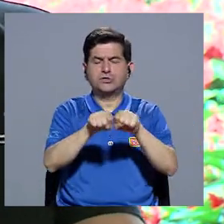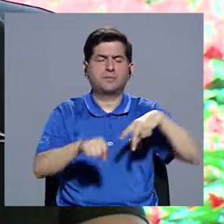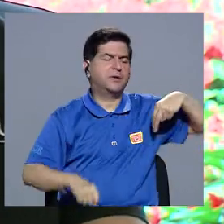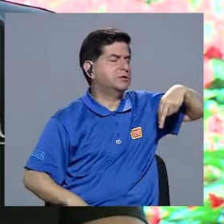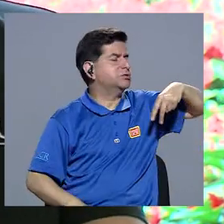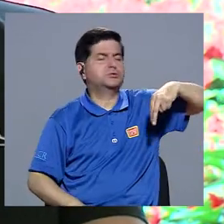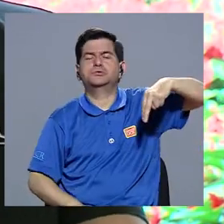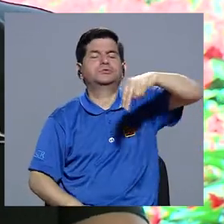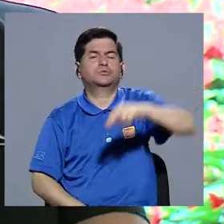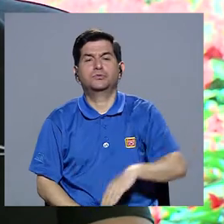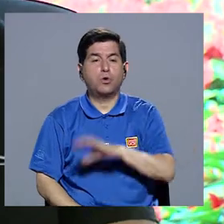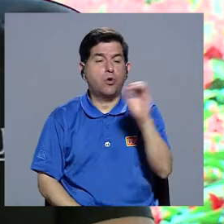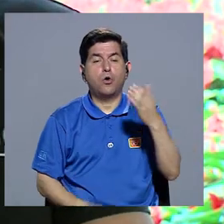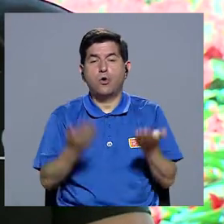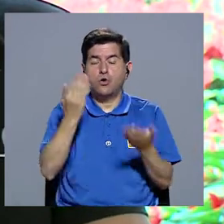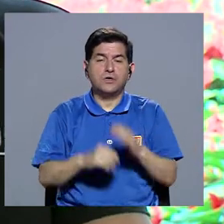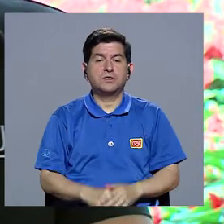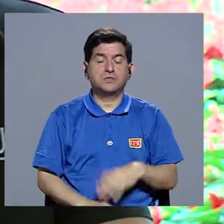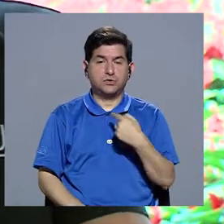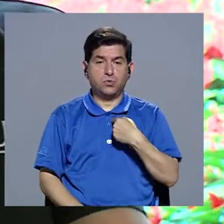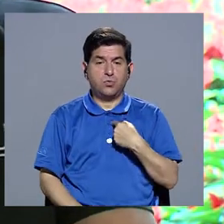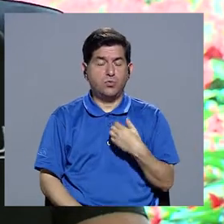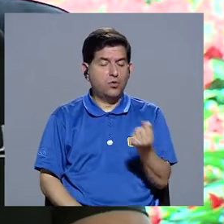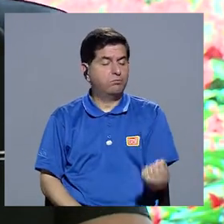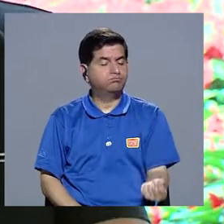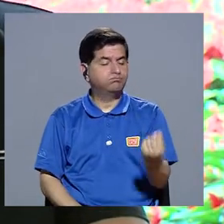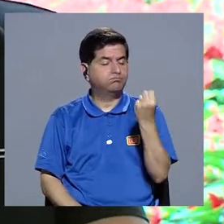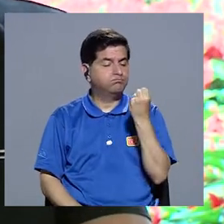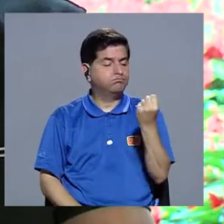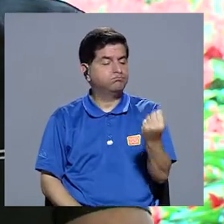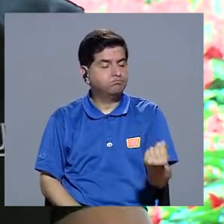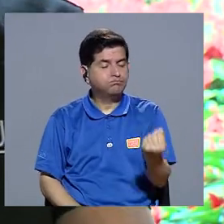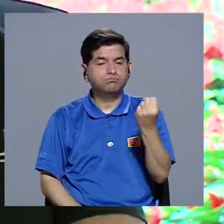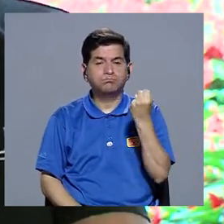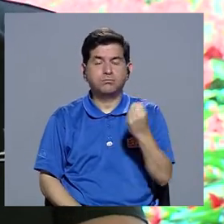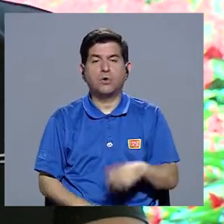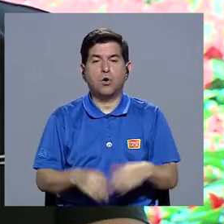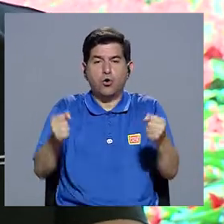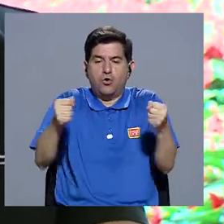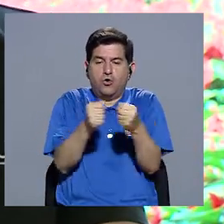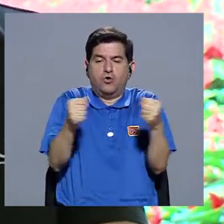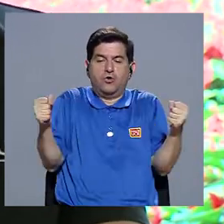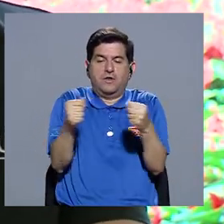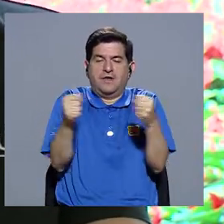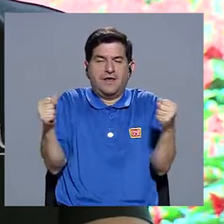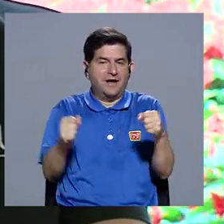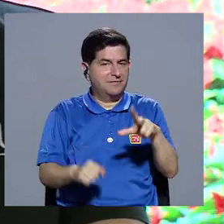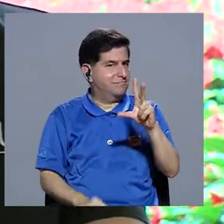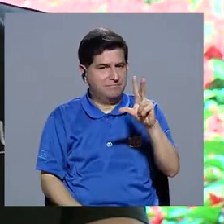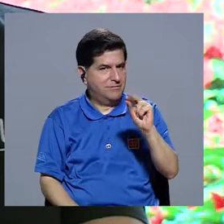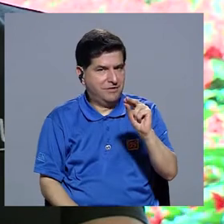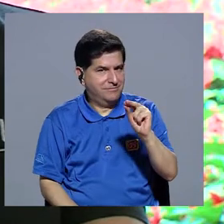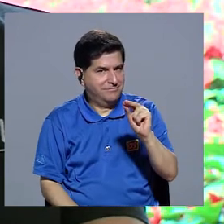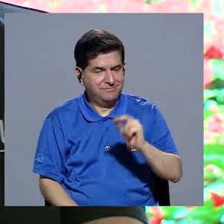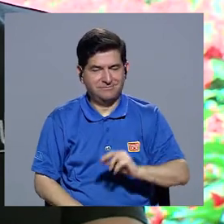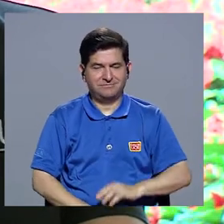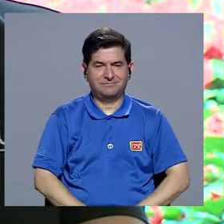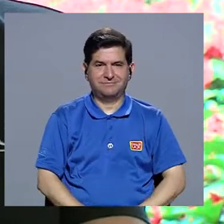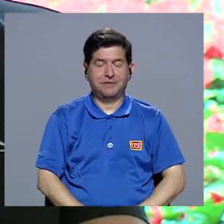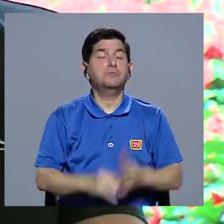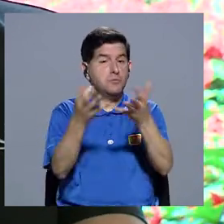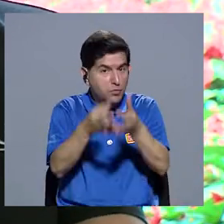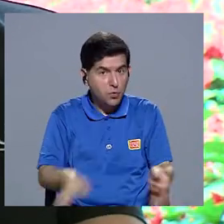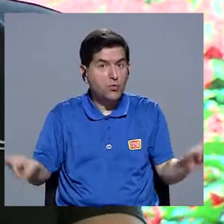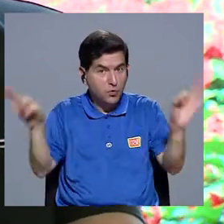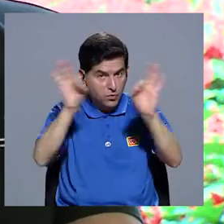caminar o agarrar una mancuerna, por ejemplo, una pesa y ponerse a hacer una liga, pues hacer lo que sea. Realmente sí